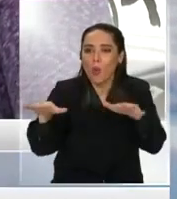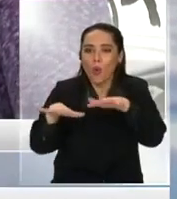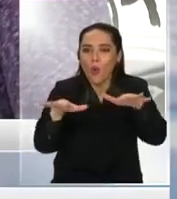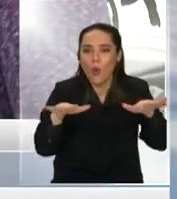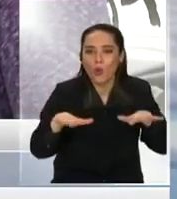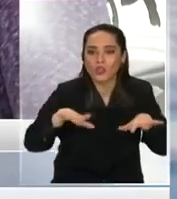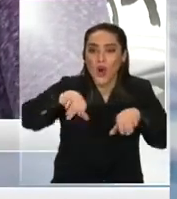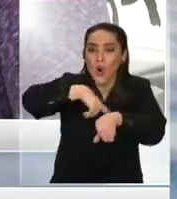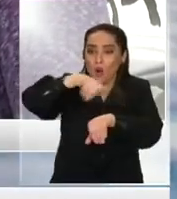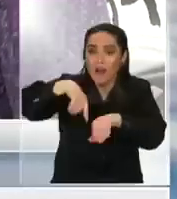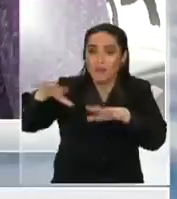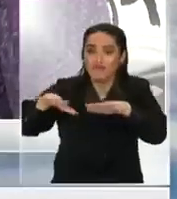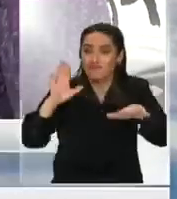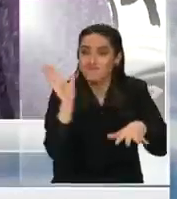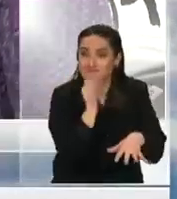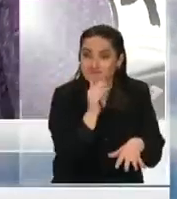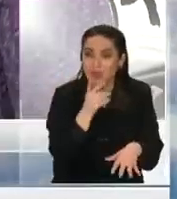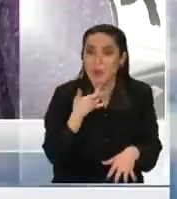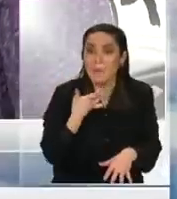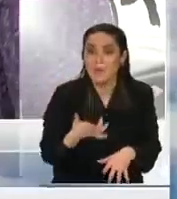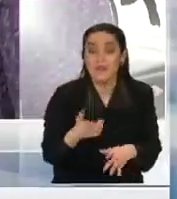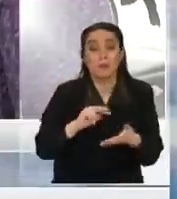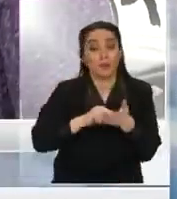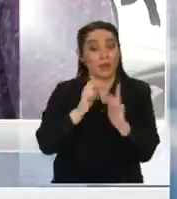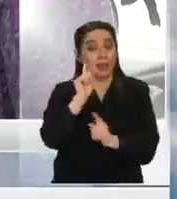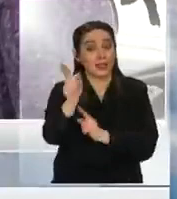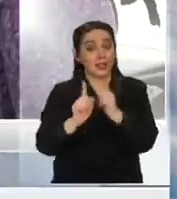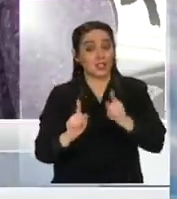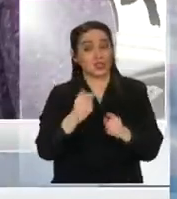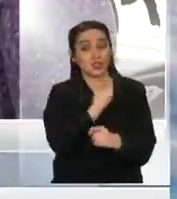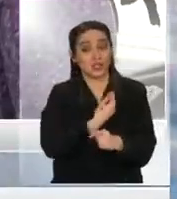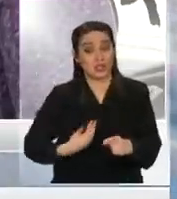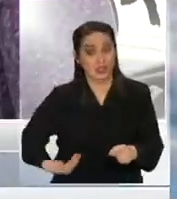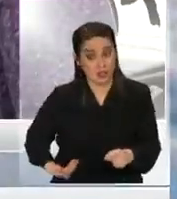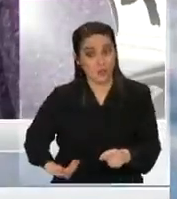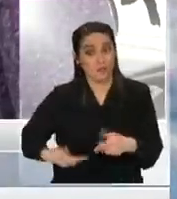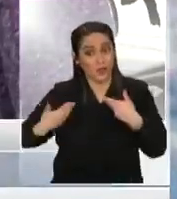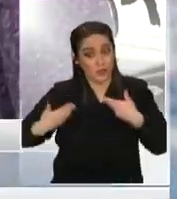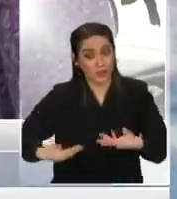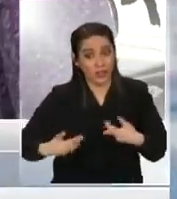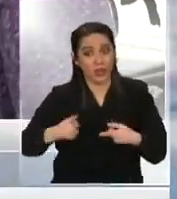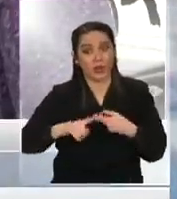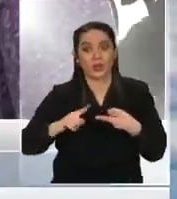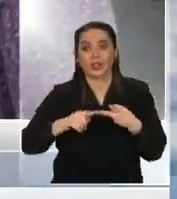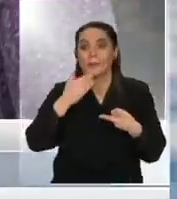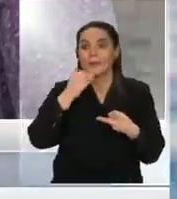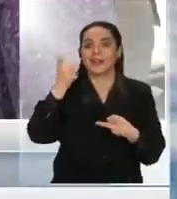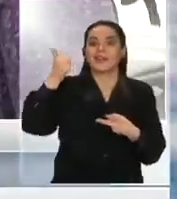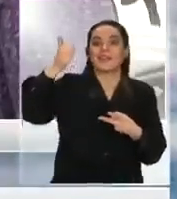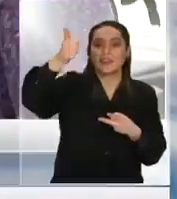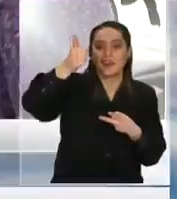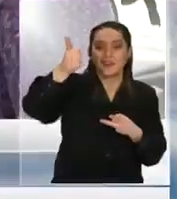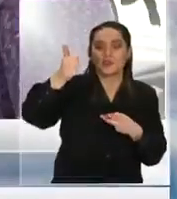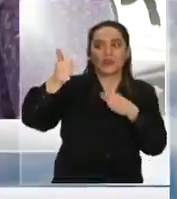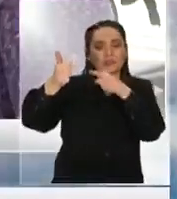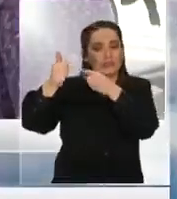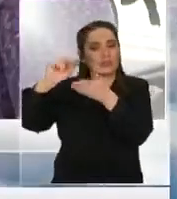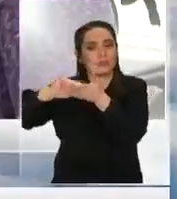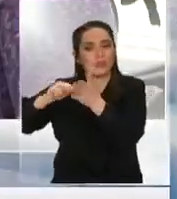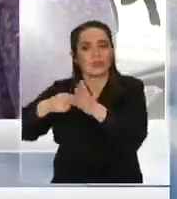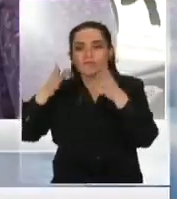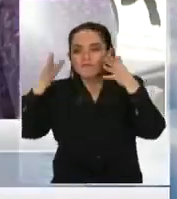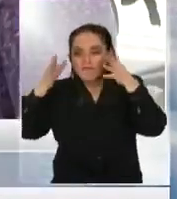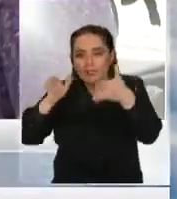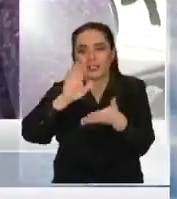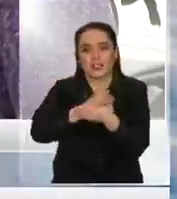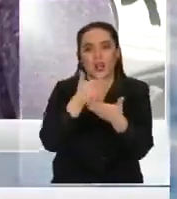podrían ocuparse y eso es un problema de gestión de este gobierno de los actuales directores y lo que hay que hacer ahí es poner el foco en fortalecer